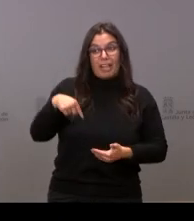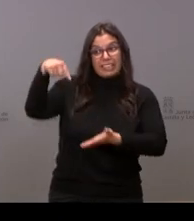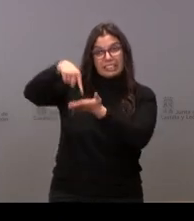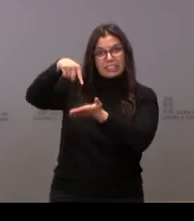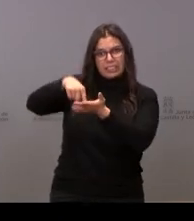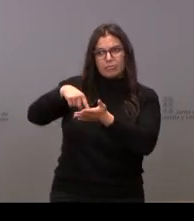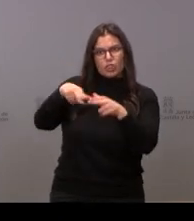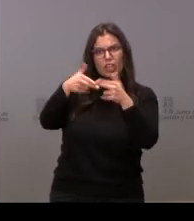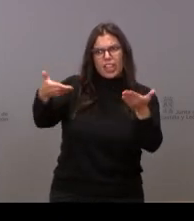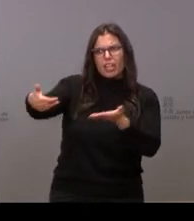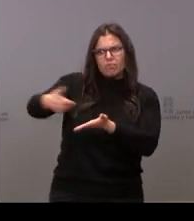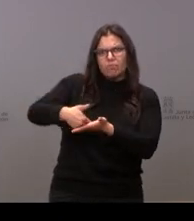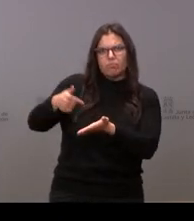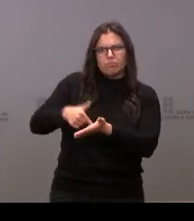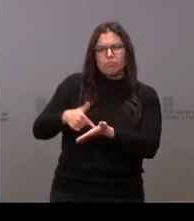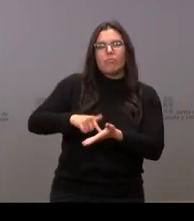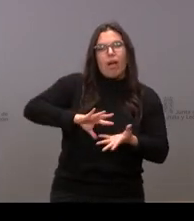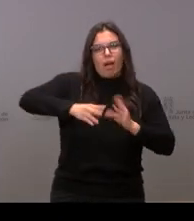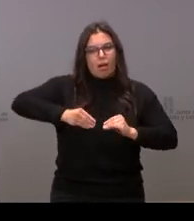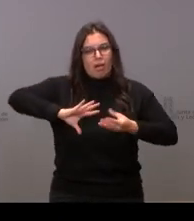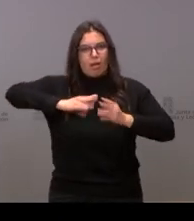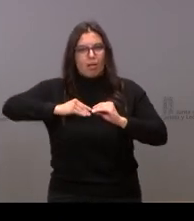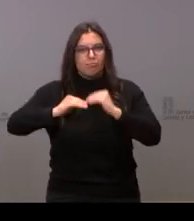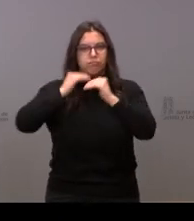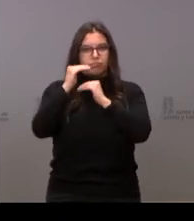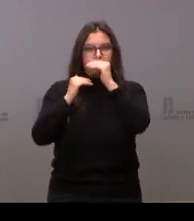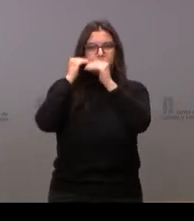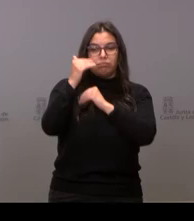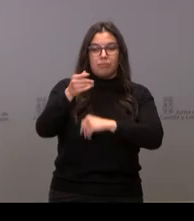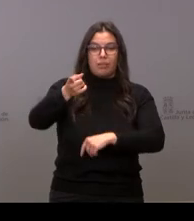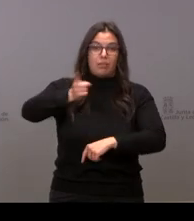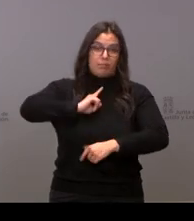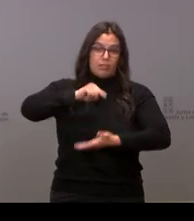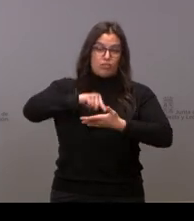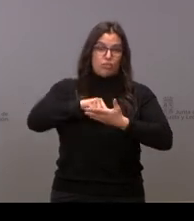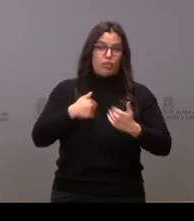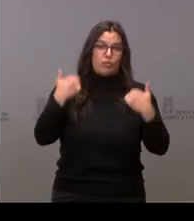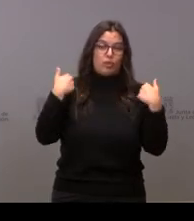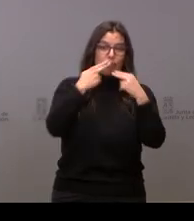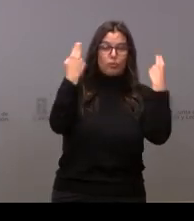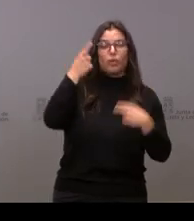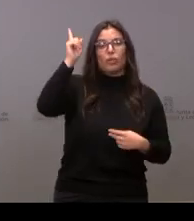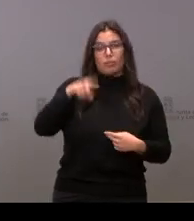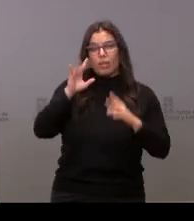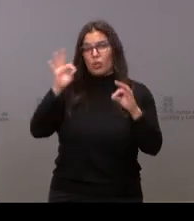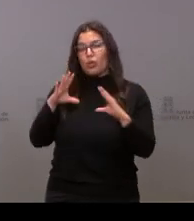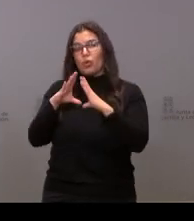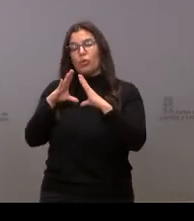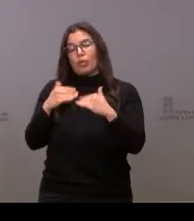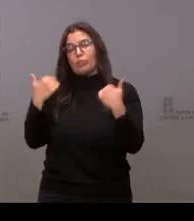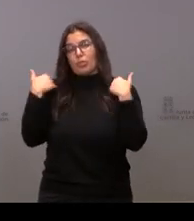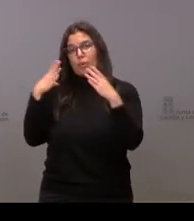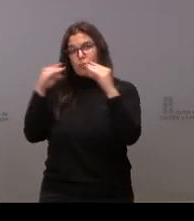que la sociedad nos reclama a todos, a los responsables públicos y, por supuesto, también a los responsables